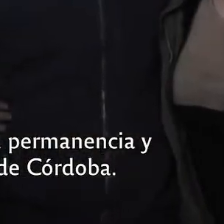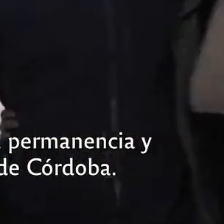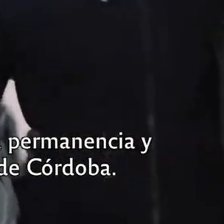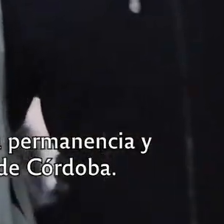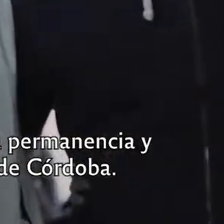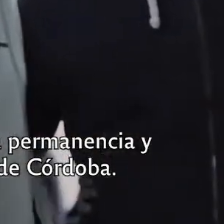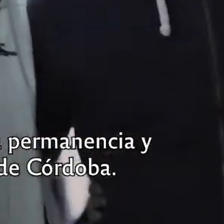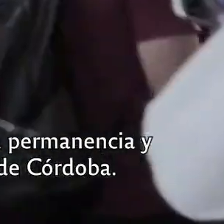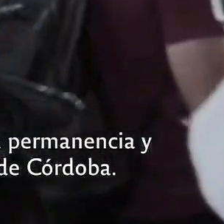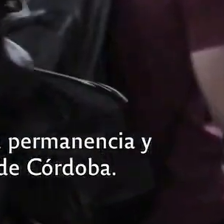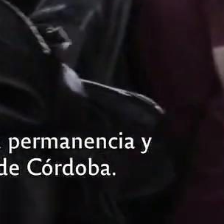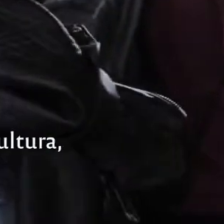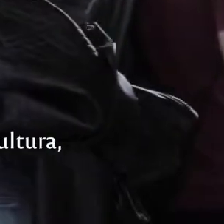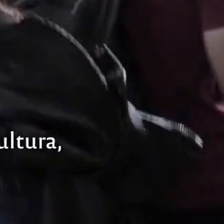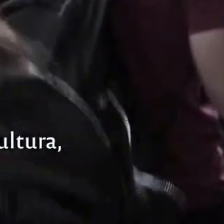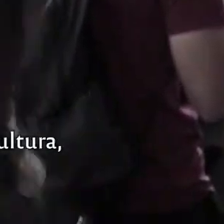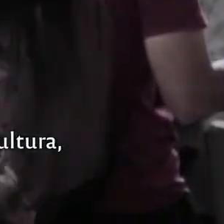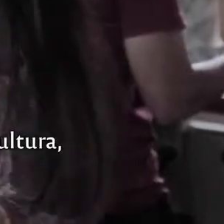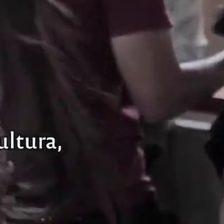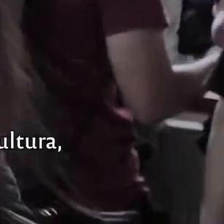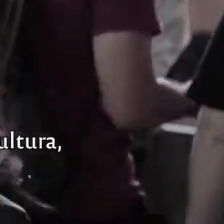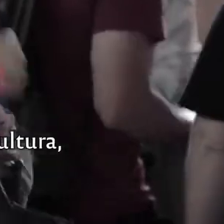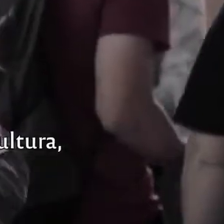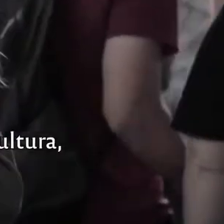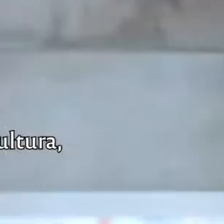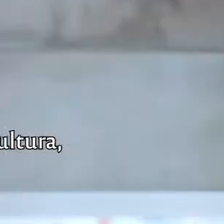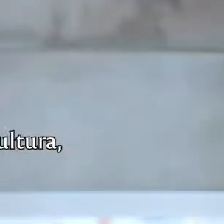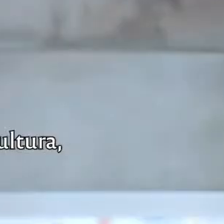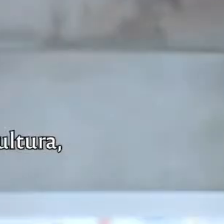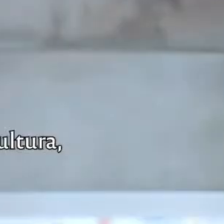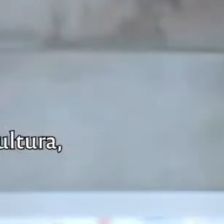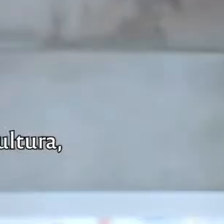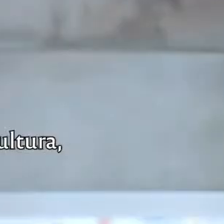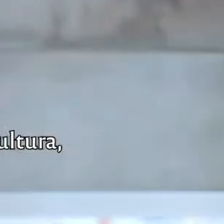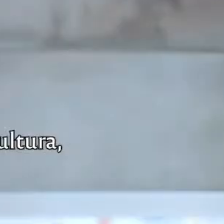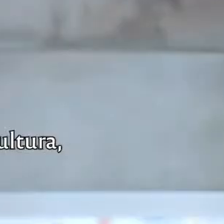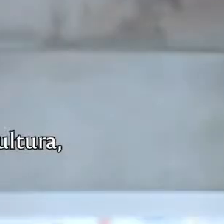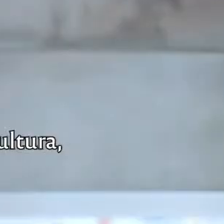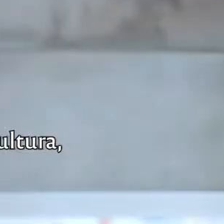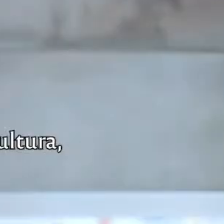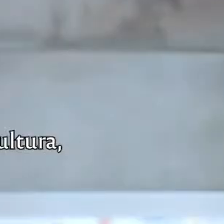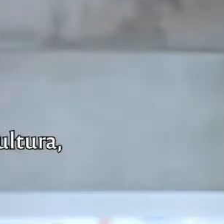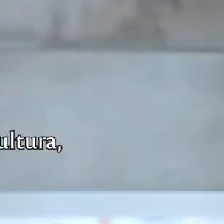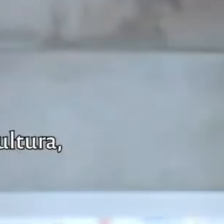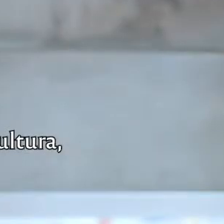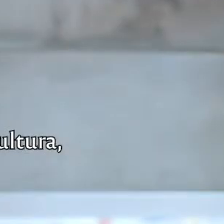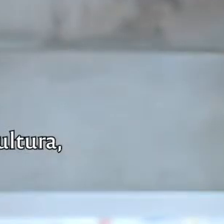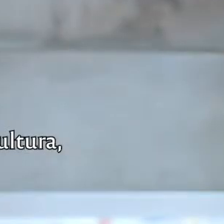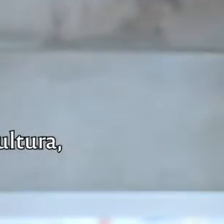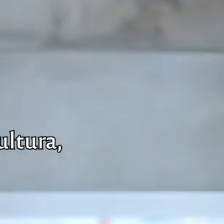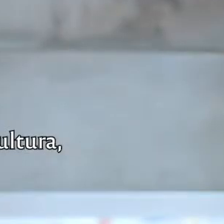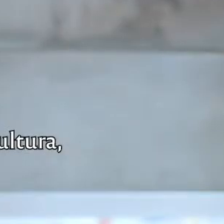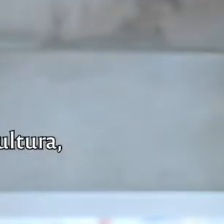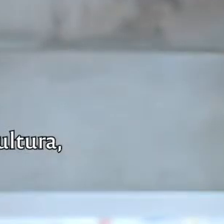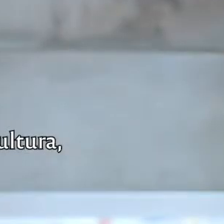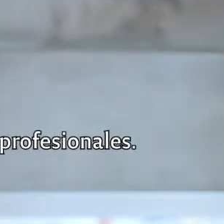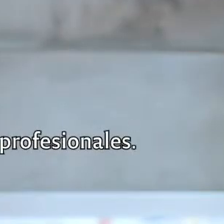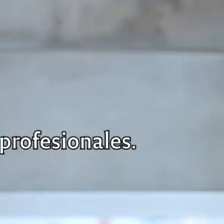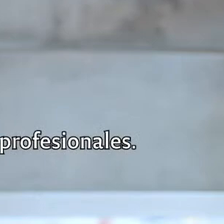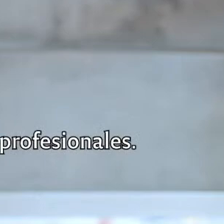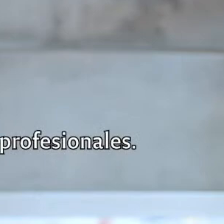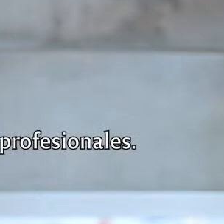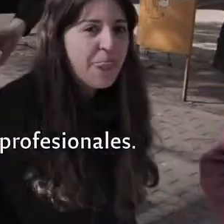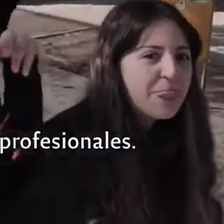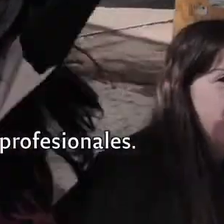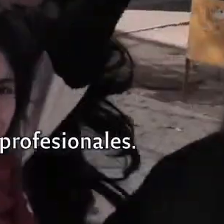dentro de la Universidad Nacional de Córdoba. Es importante su formación, su formación en cultura, en deporte, en compromiso social.